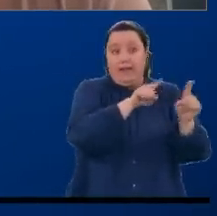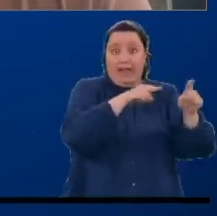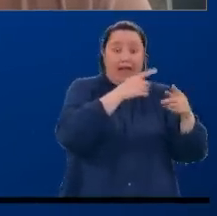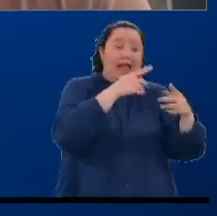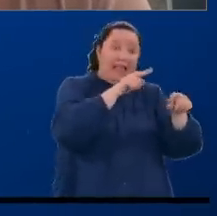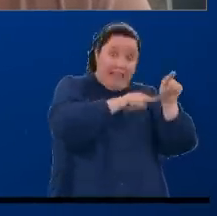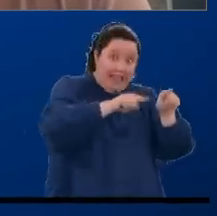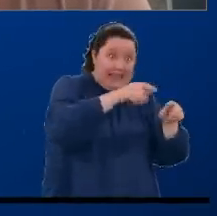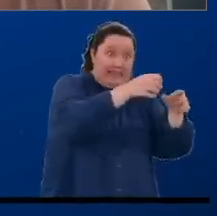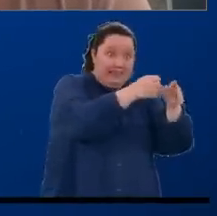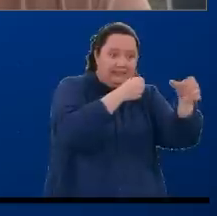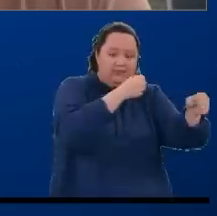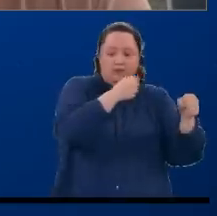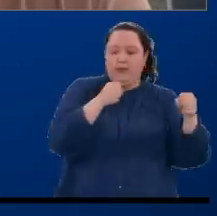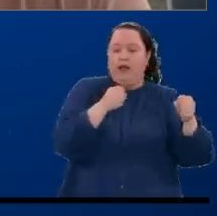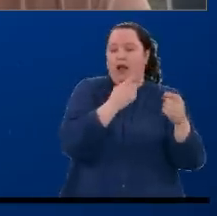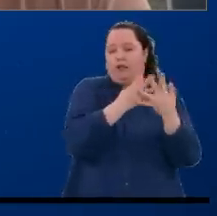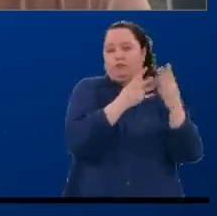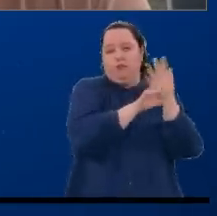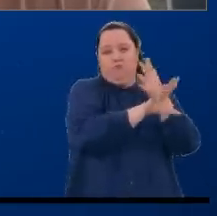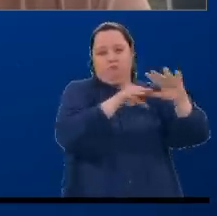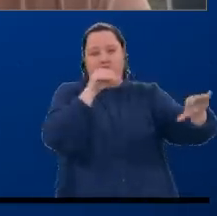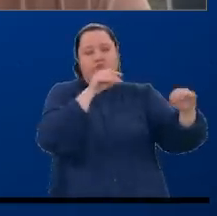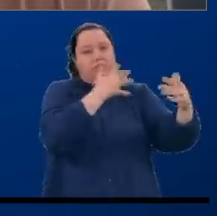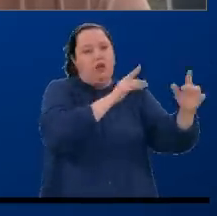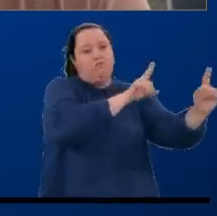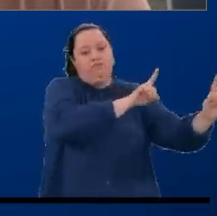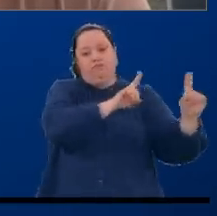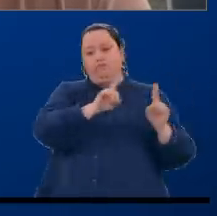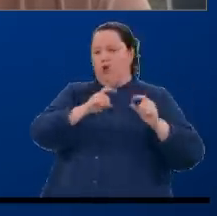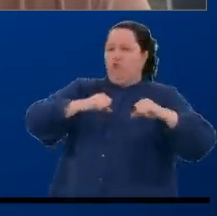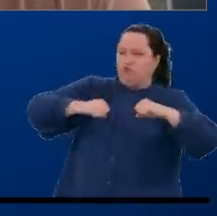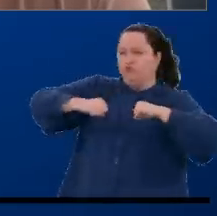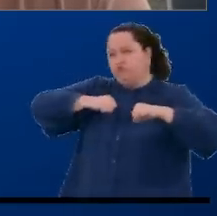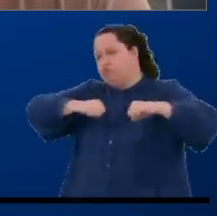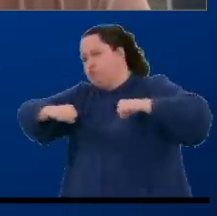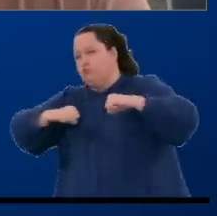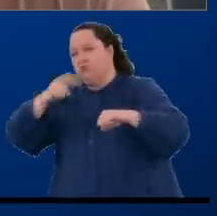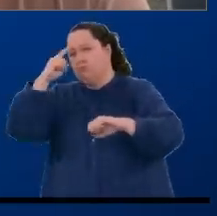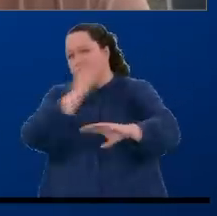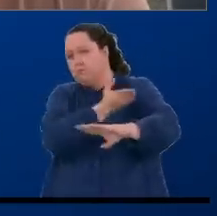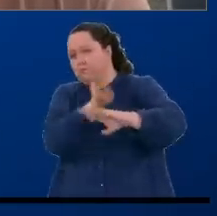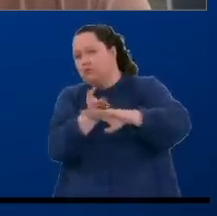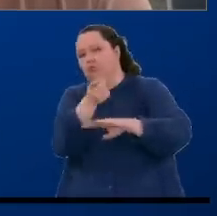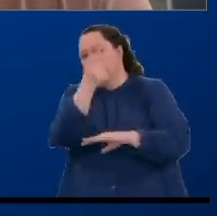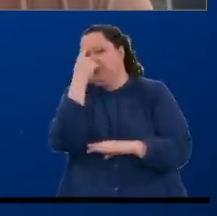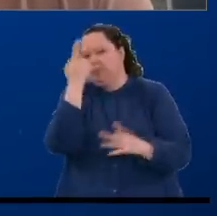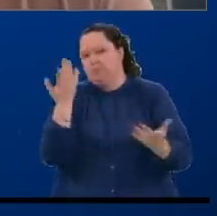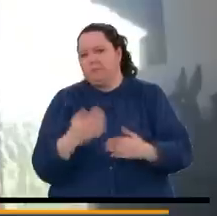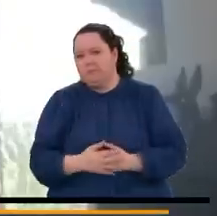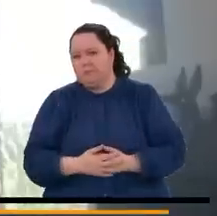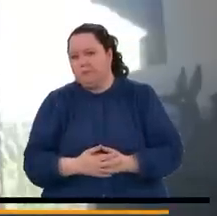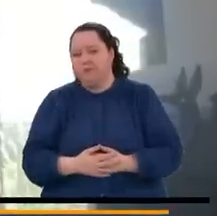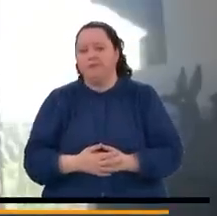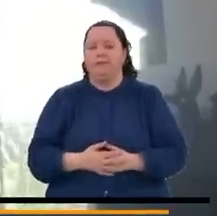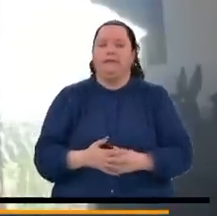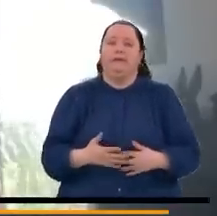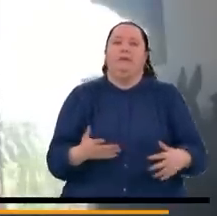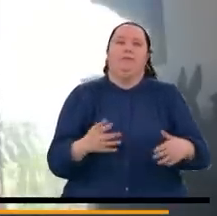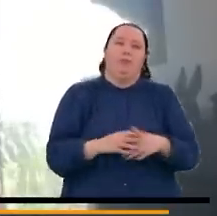buscar su escarcelación y que se conviertan ellos en gestores. ¿Qué opina de esto? Digamos que